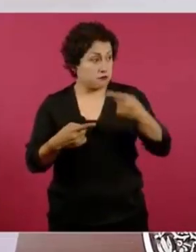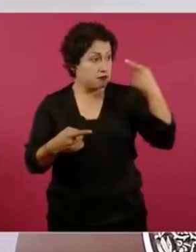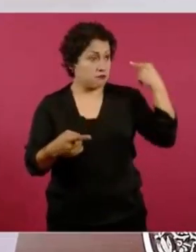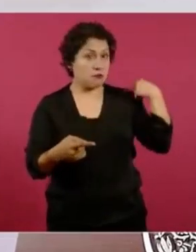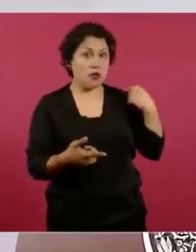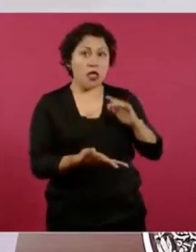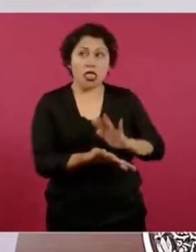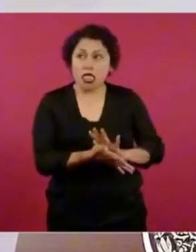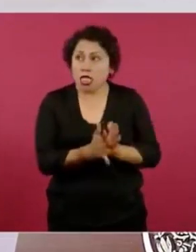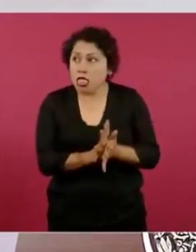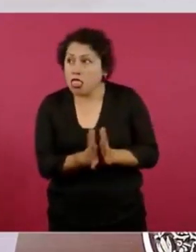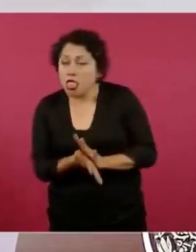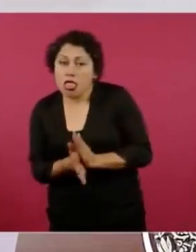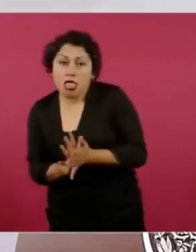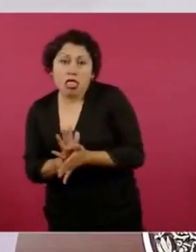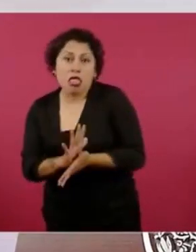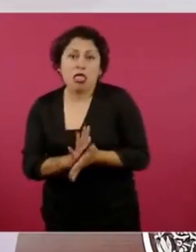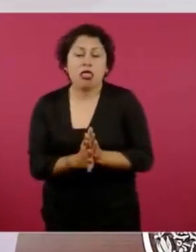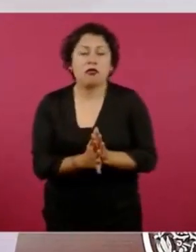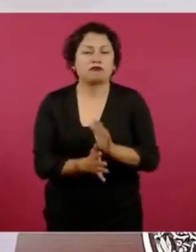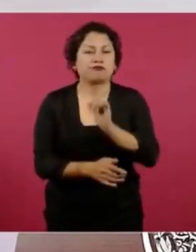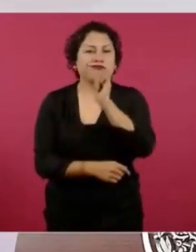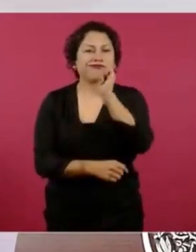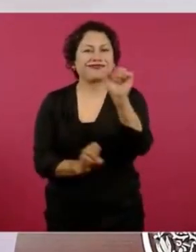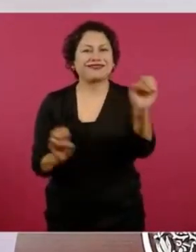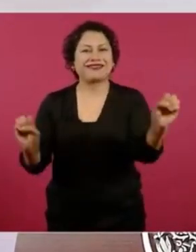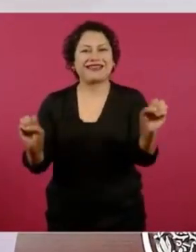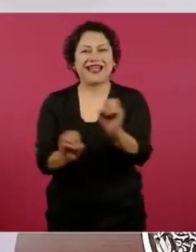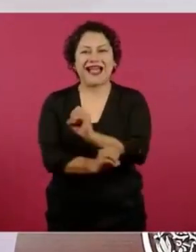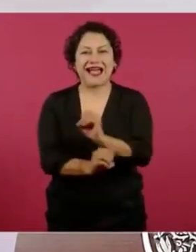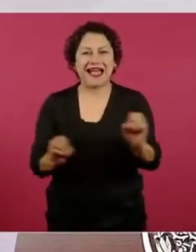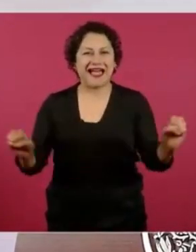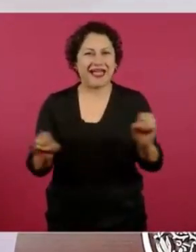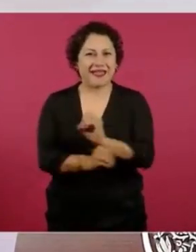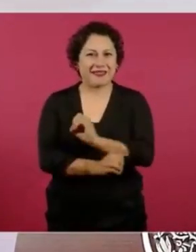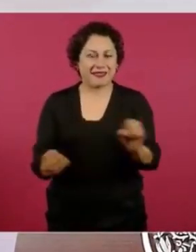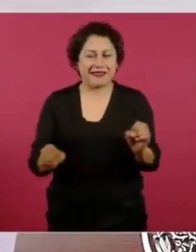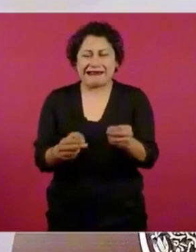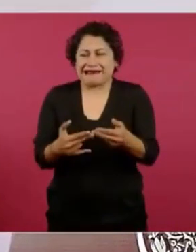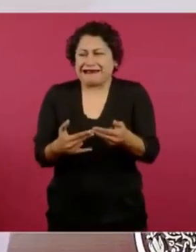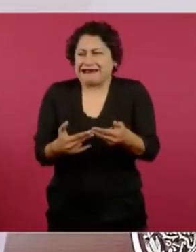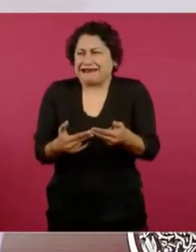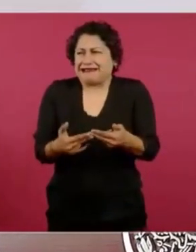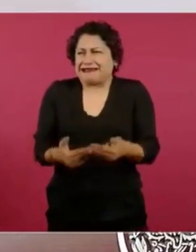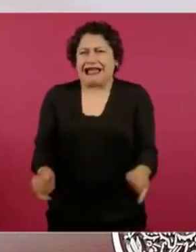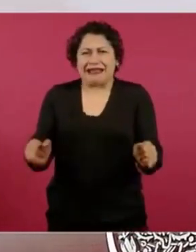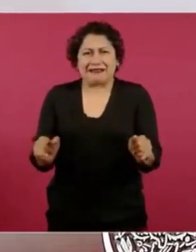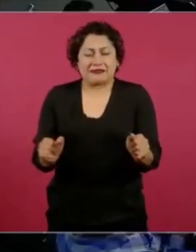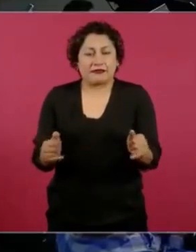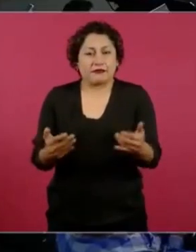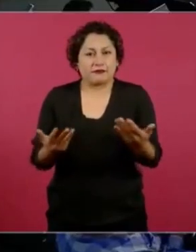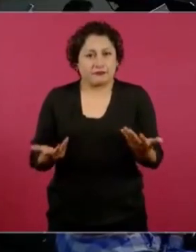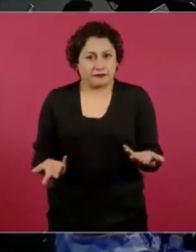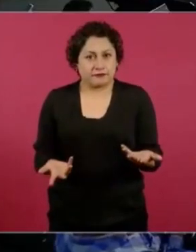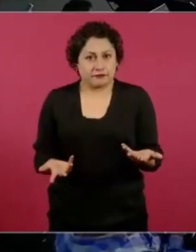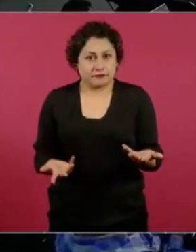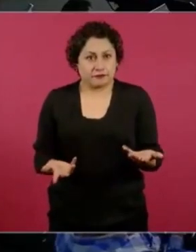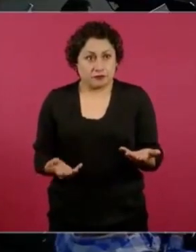Si se va a trabajar